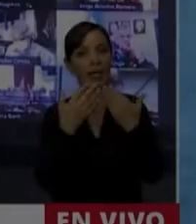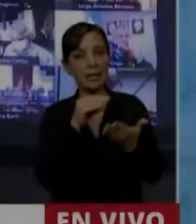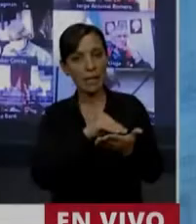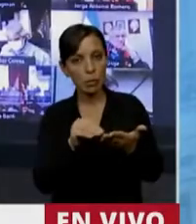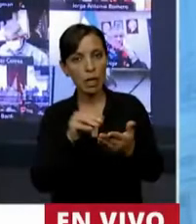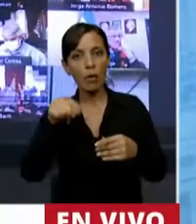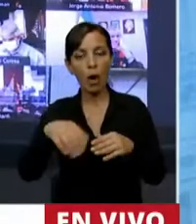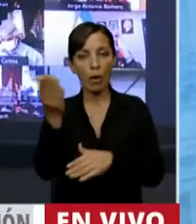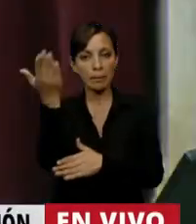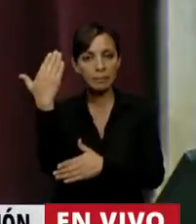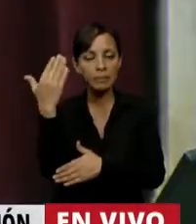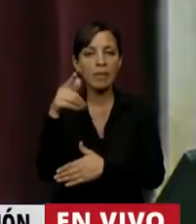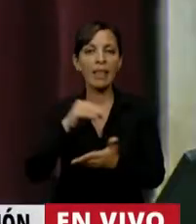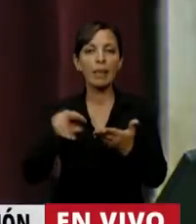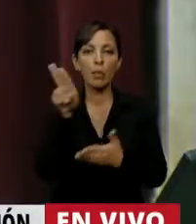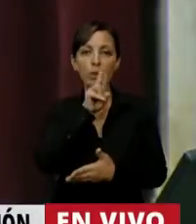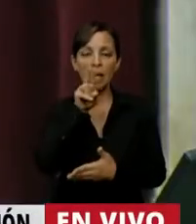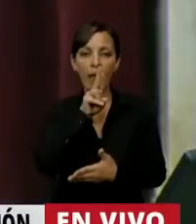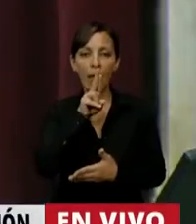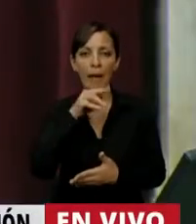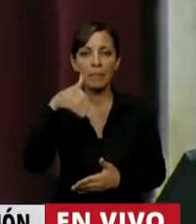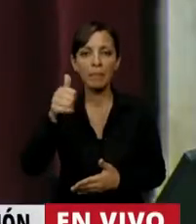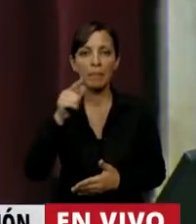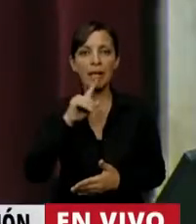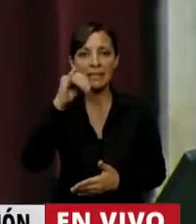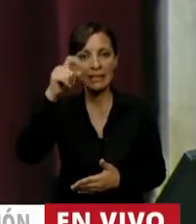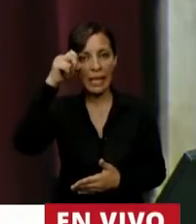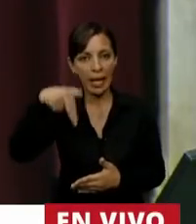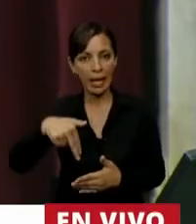En el uso de la palabra, la diputada Lorena Matzen.